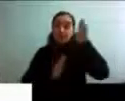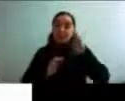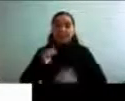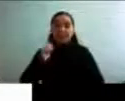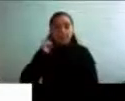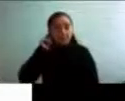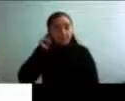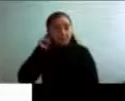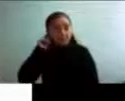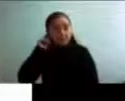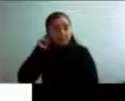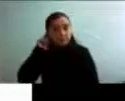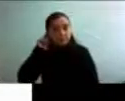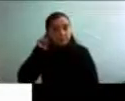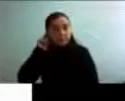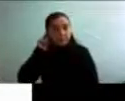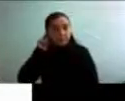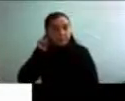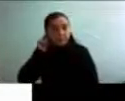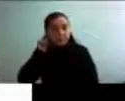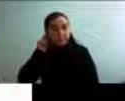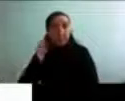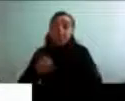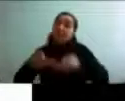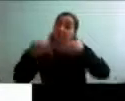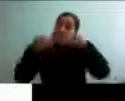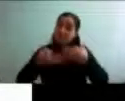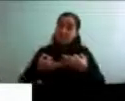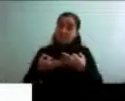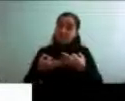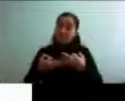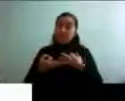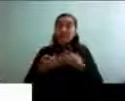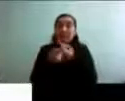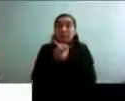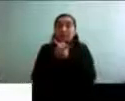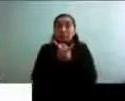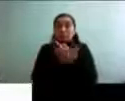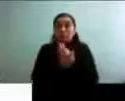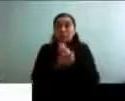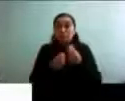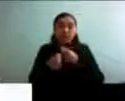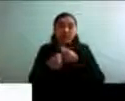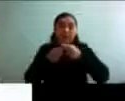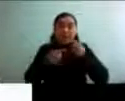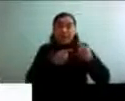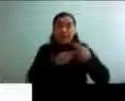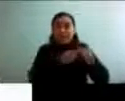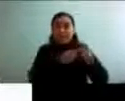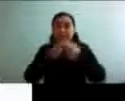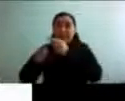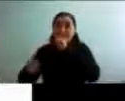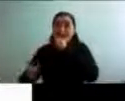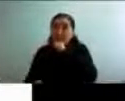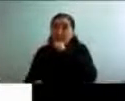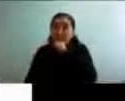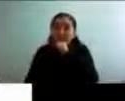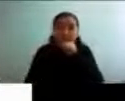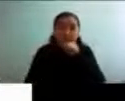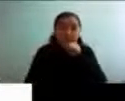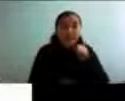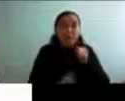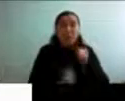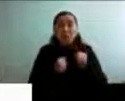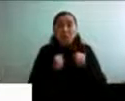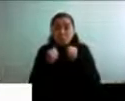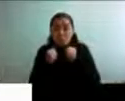Y efectivamente, de ahí este título, de las muchas vejeces posibles, y referido en esto